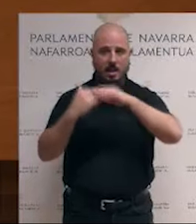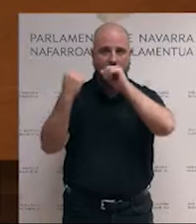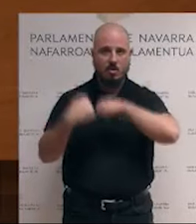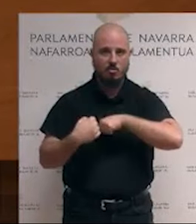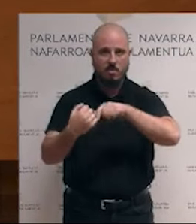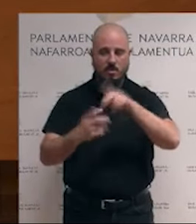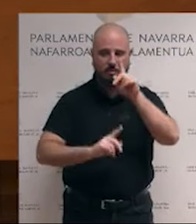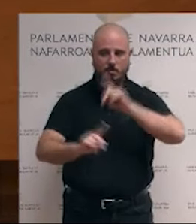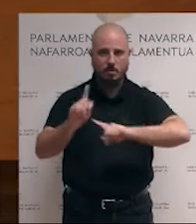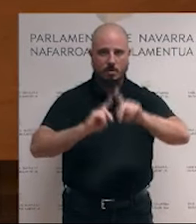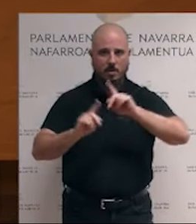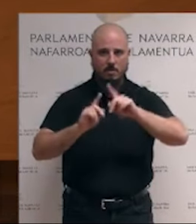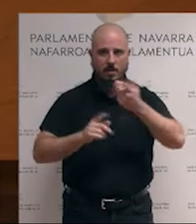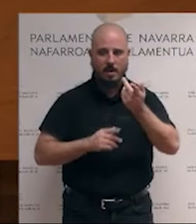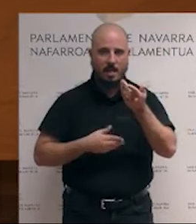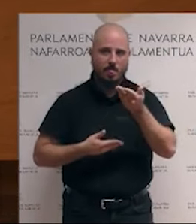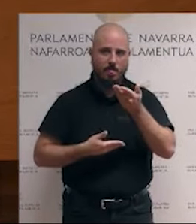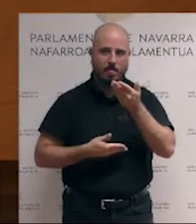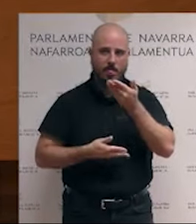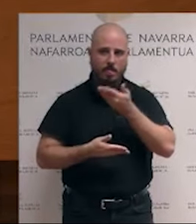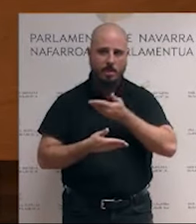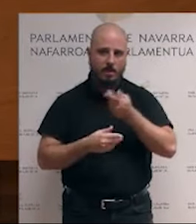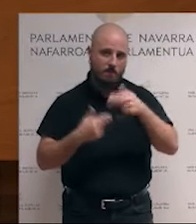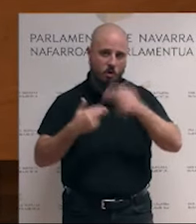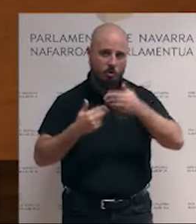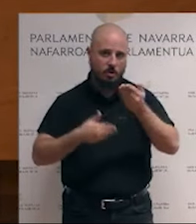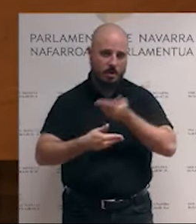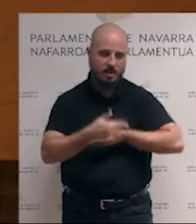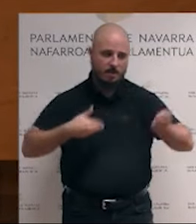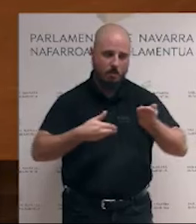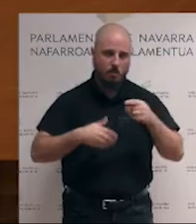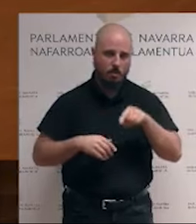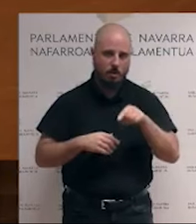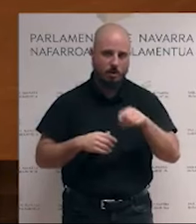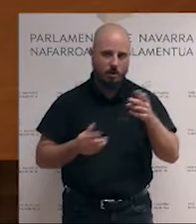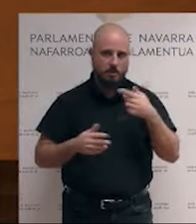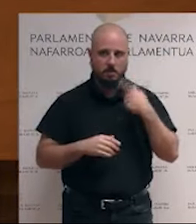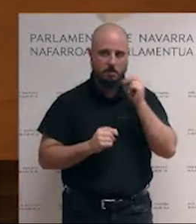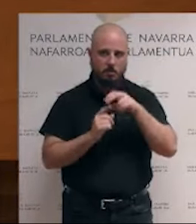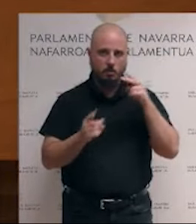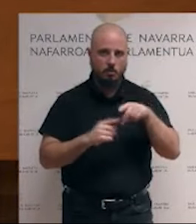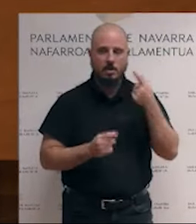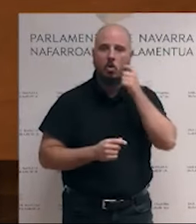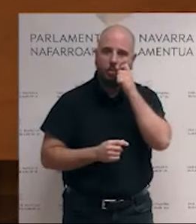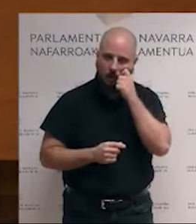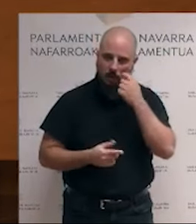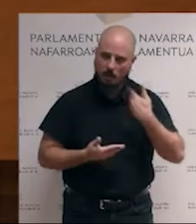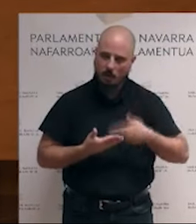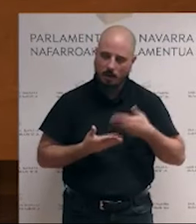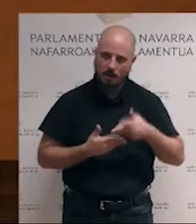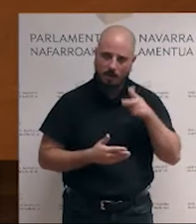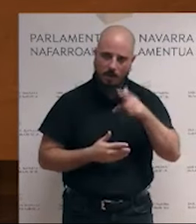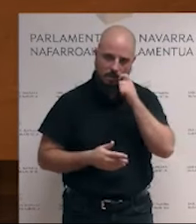aborde la problemática de las devoluciones en frontera desde una perspectiva humanitaria y garantista con los derechos humanos